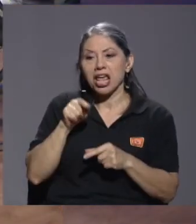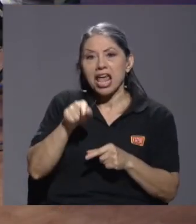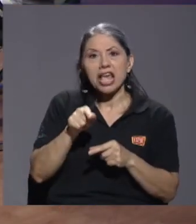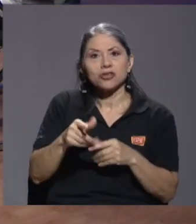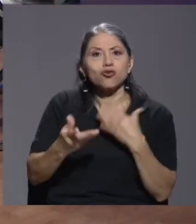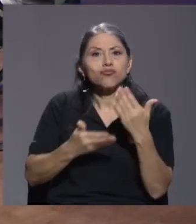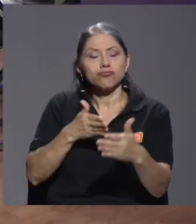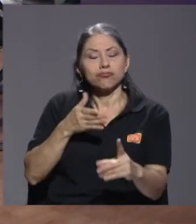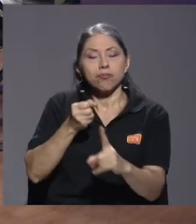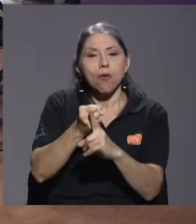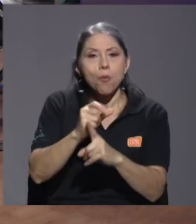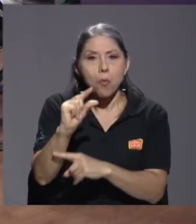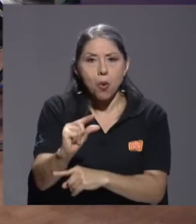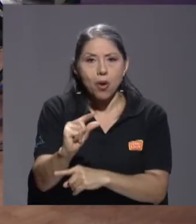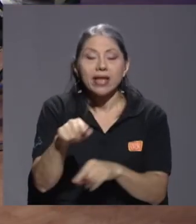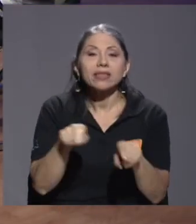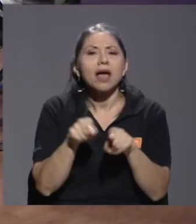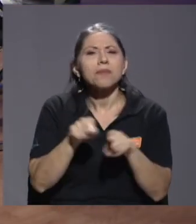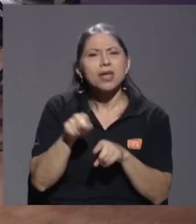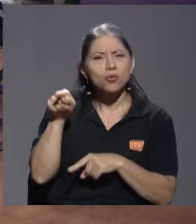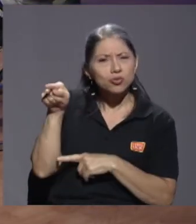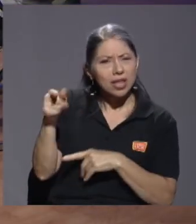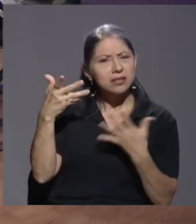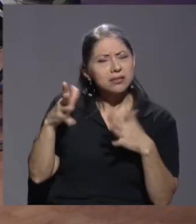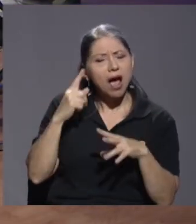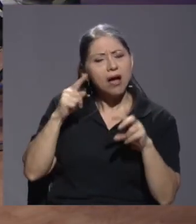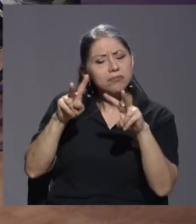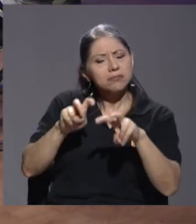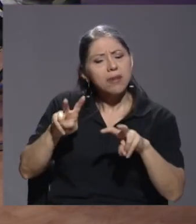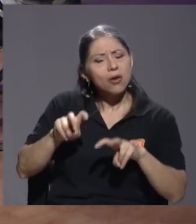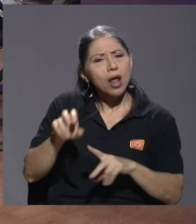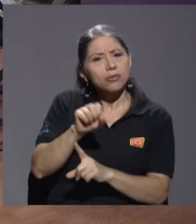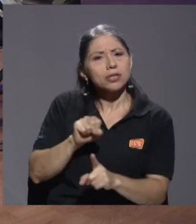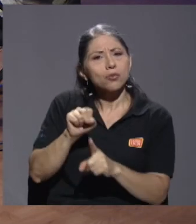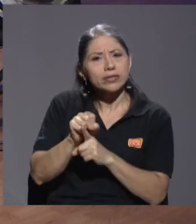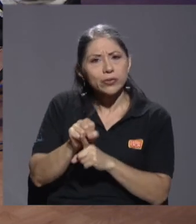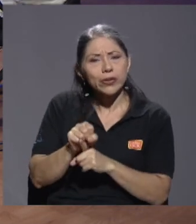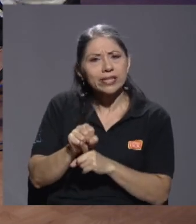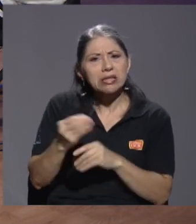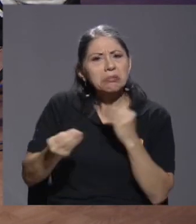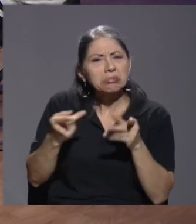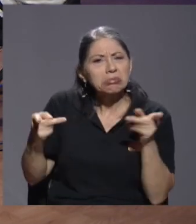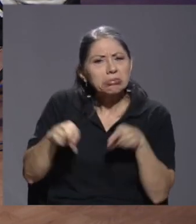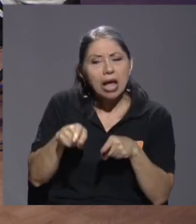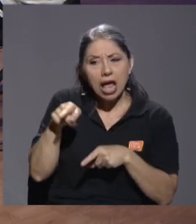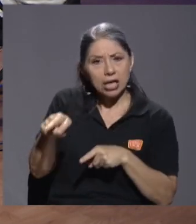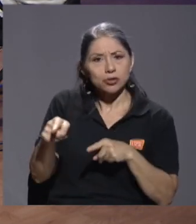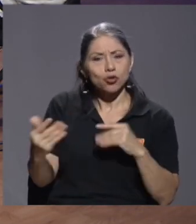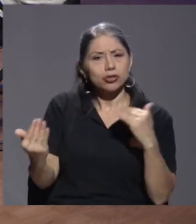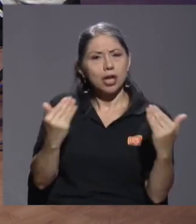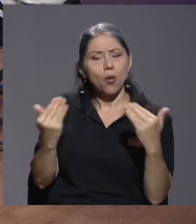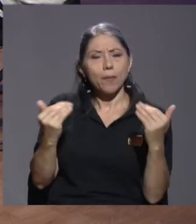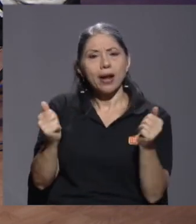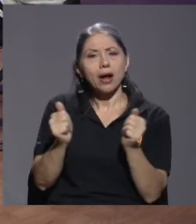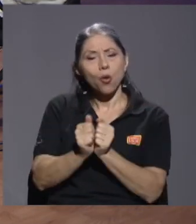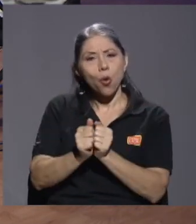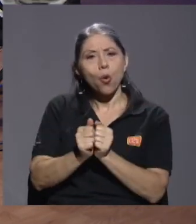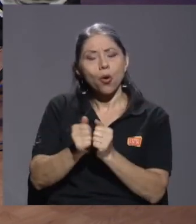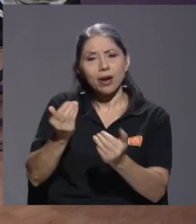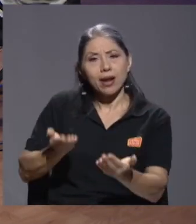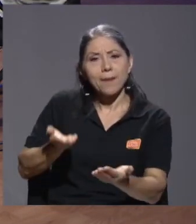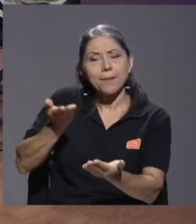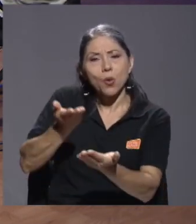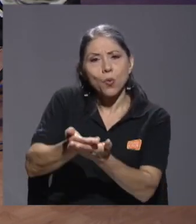hay escenarios que ustedes también han valorado con respecto a cómo se compara esto con la